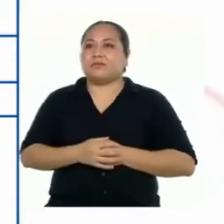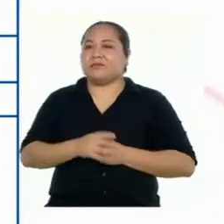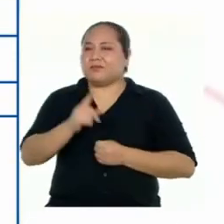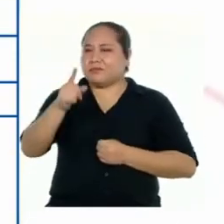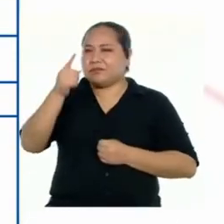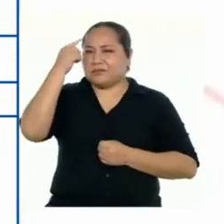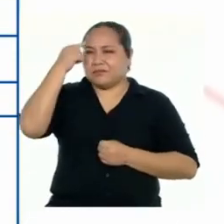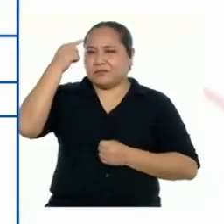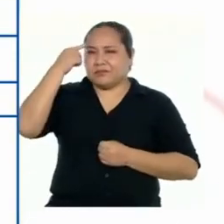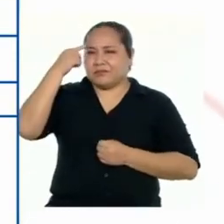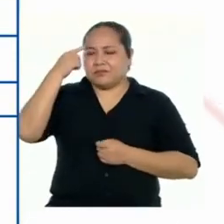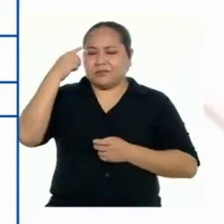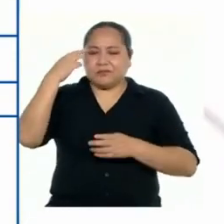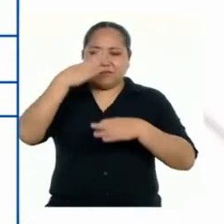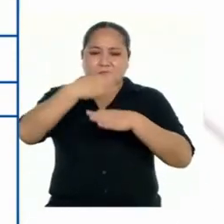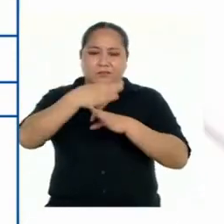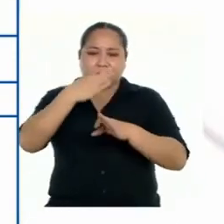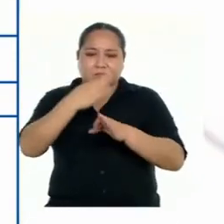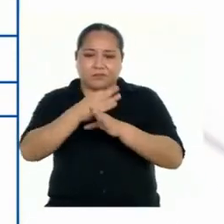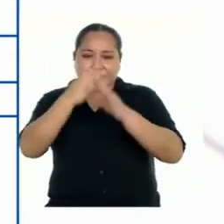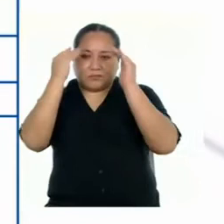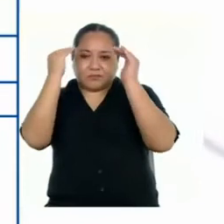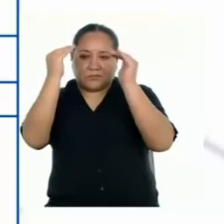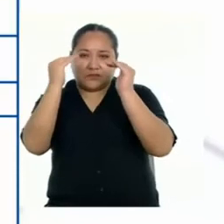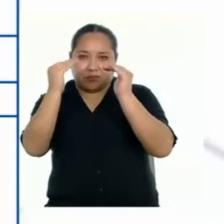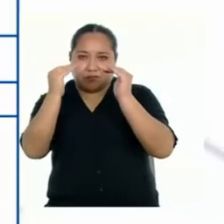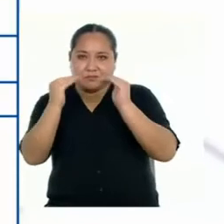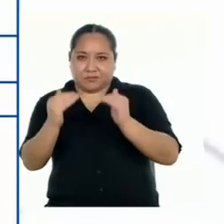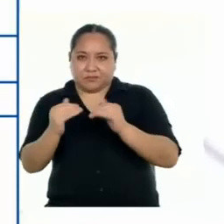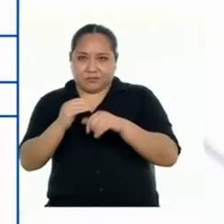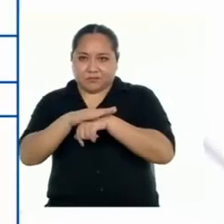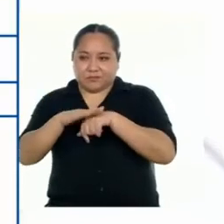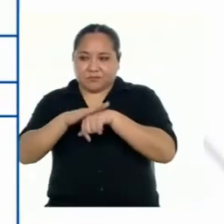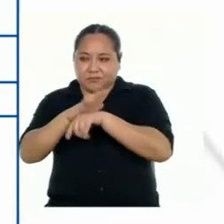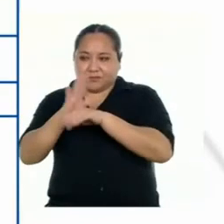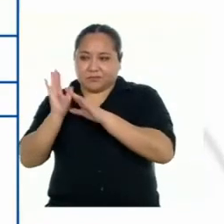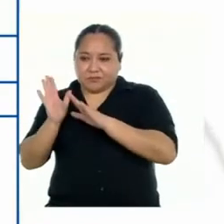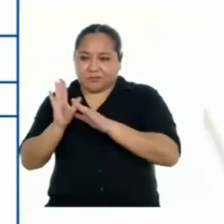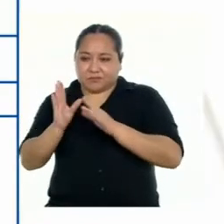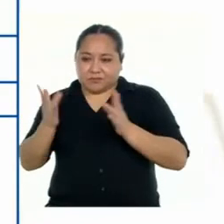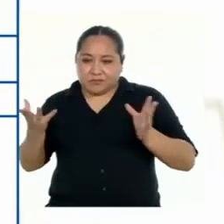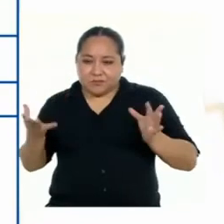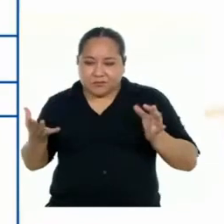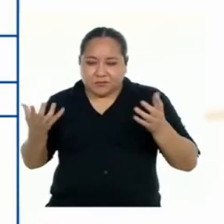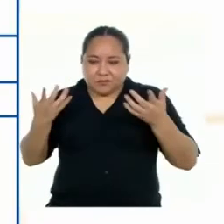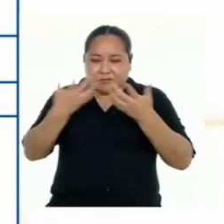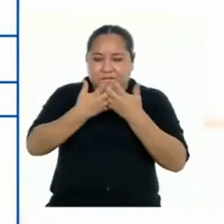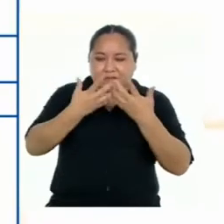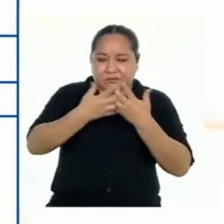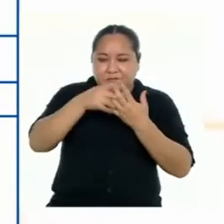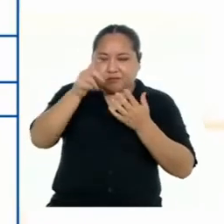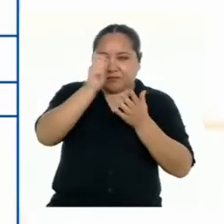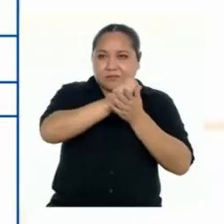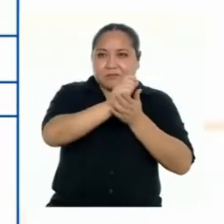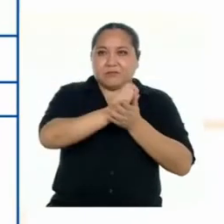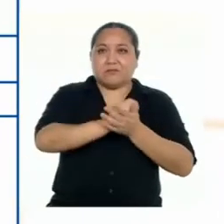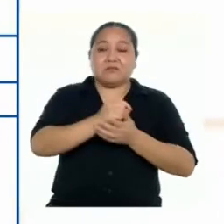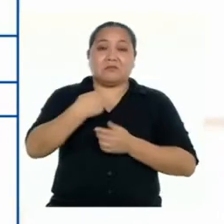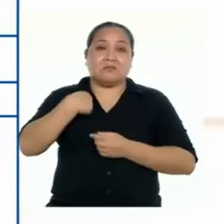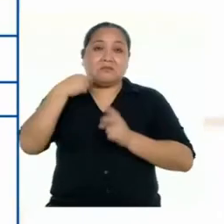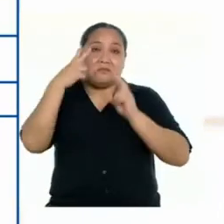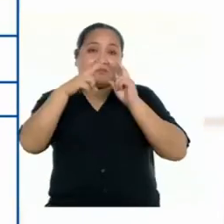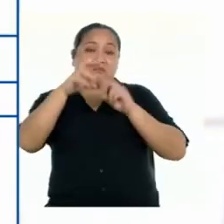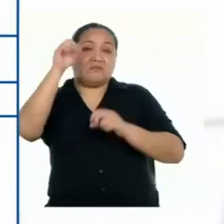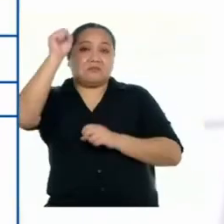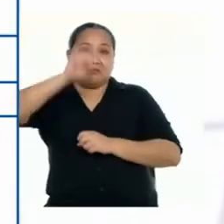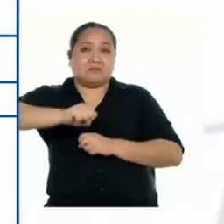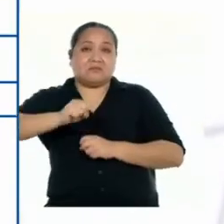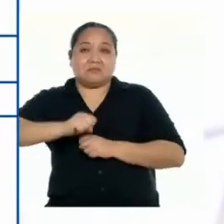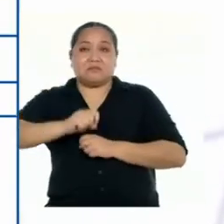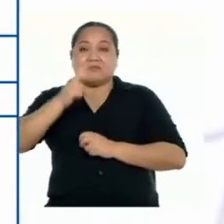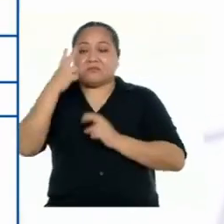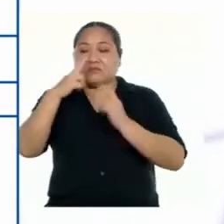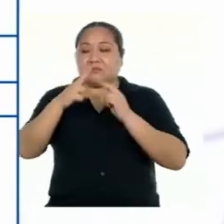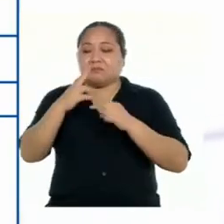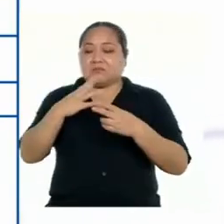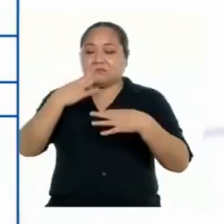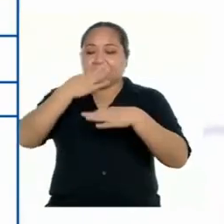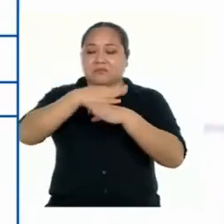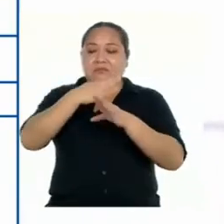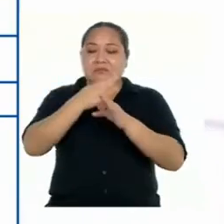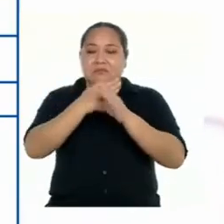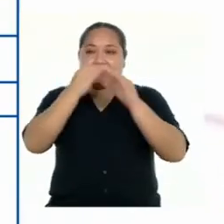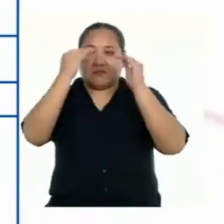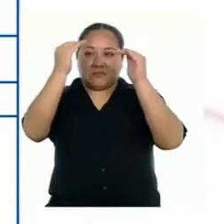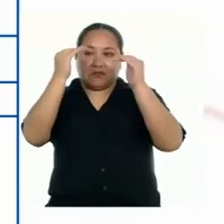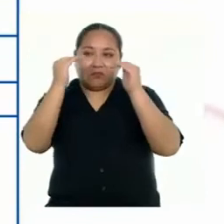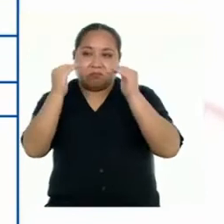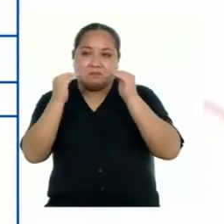considerado la estructura y la organización que planifiqué para mi díptico? Pude observar que sí. Has considerado la estructura